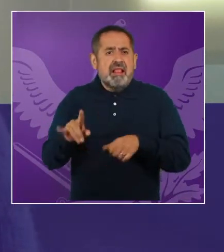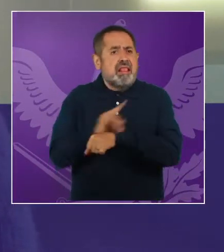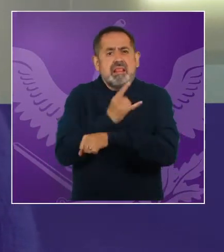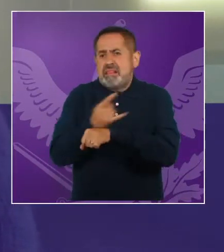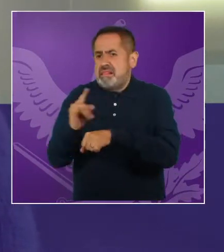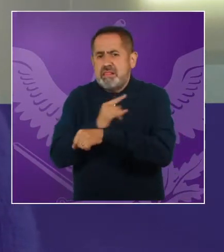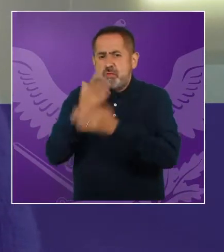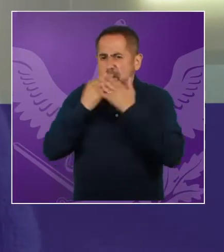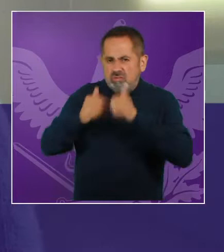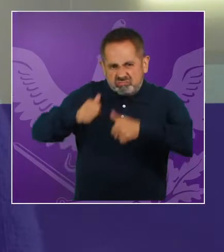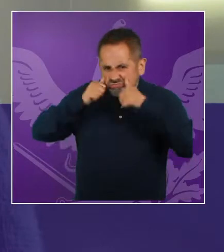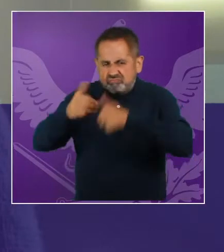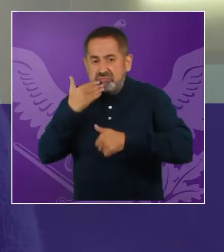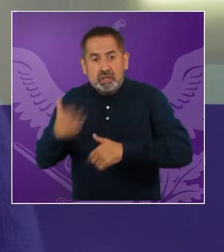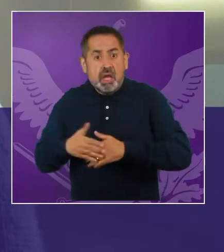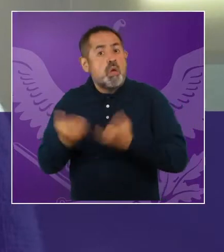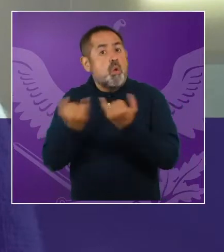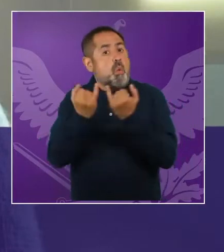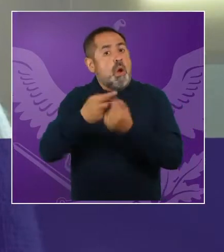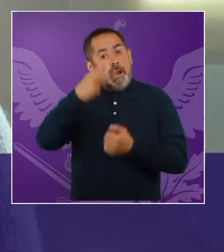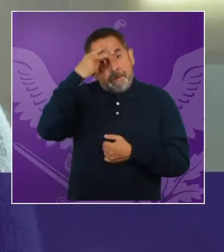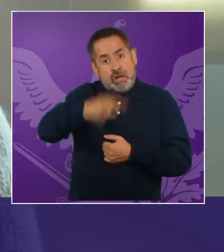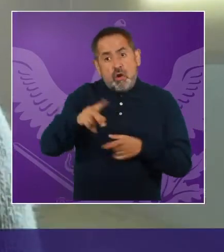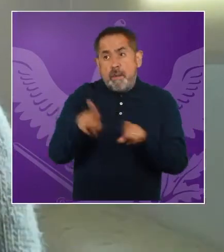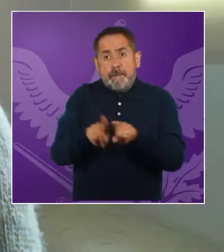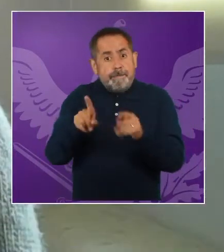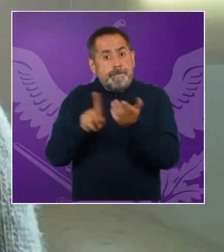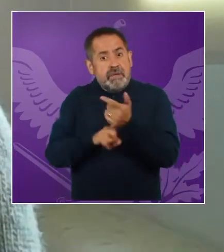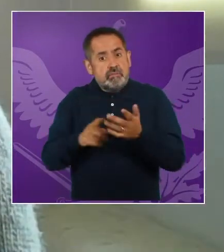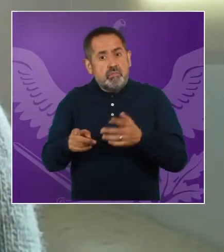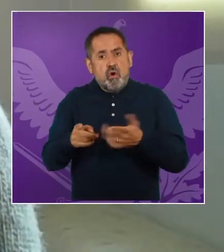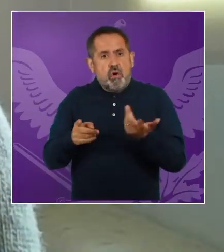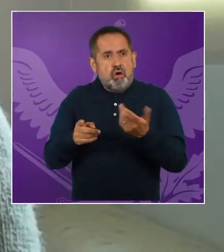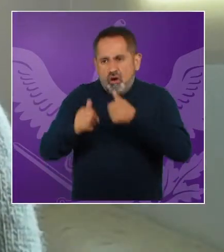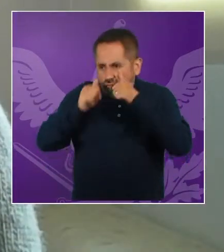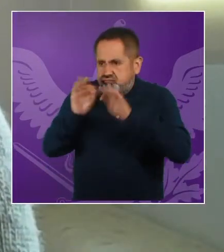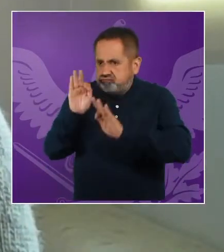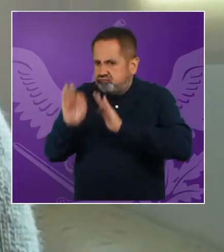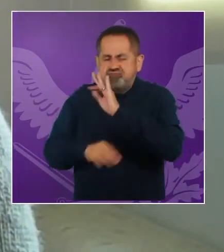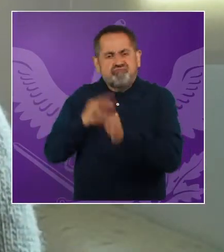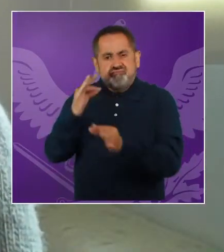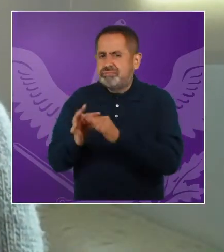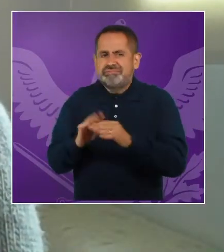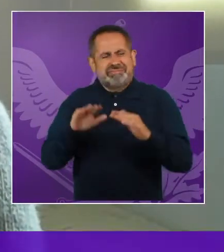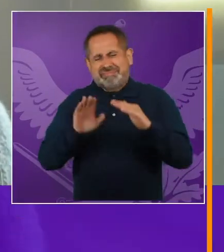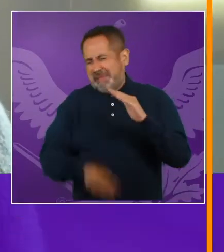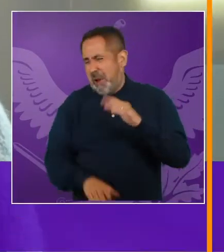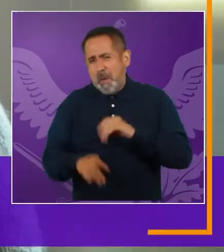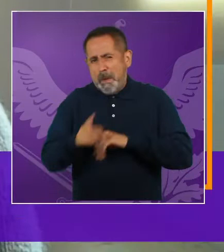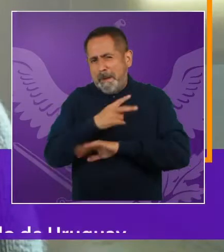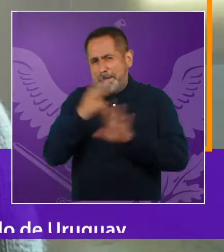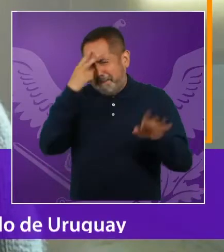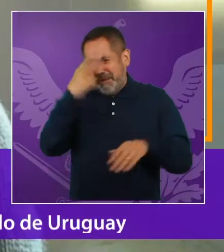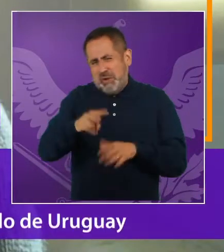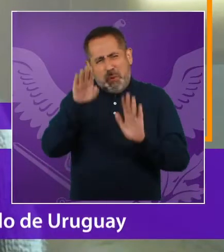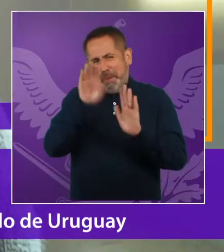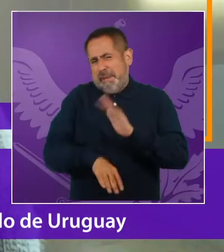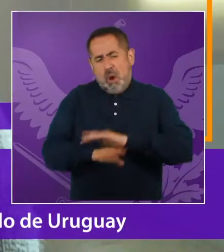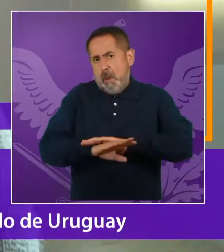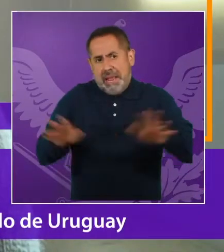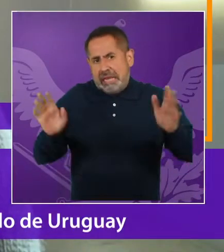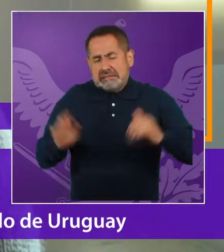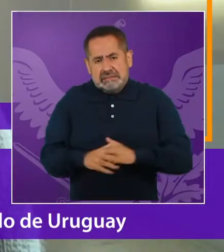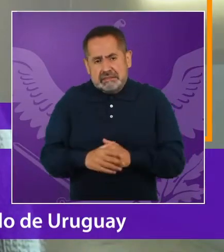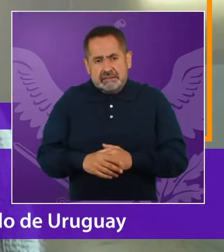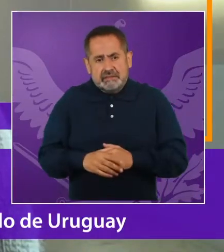de informalidad más altos, y bueno, México se ubica dentro de los países con los niveles de cobertura más bajos, o sea que estamos